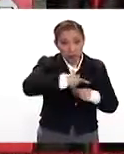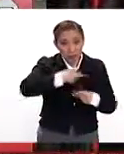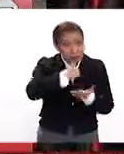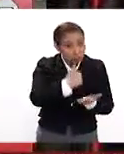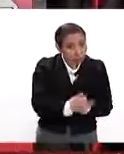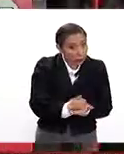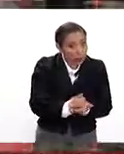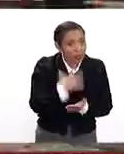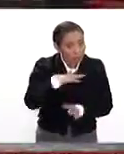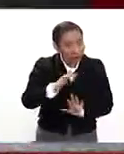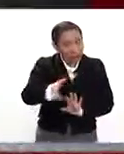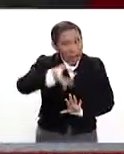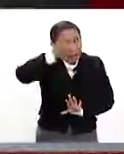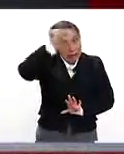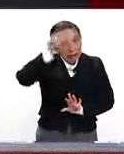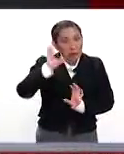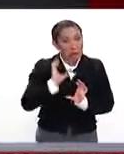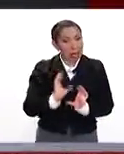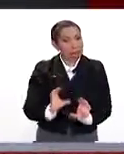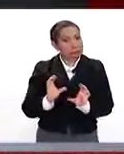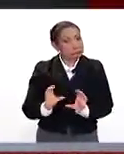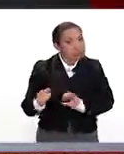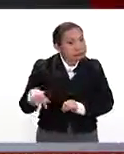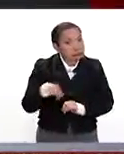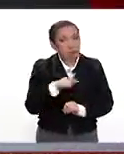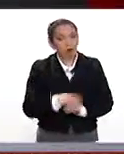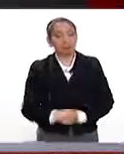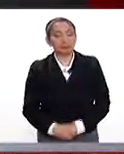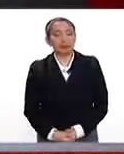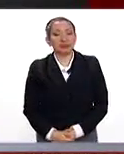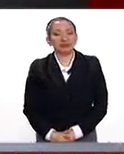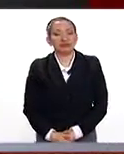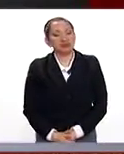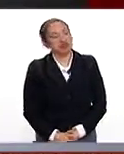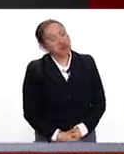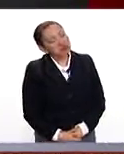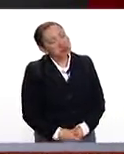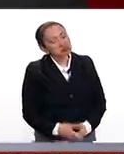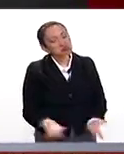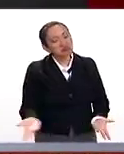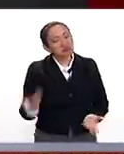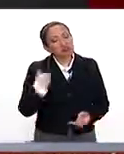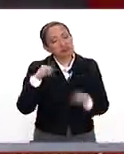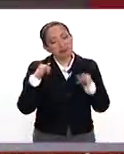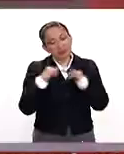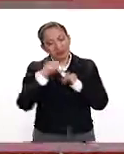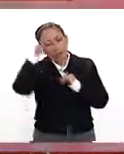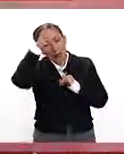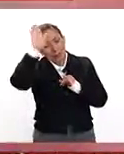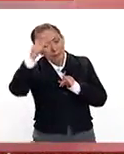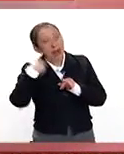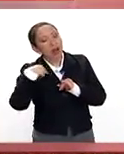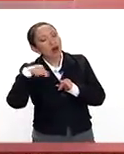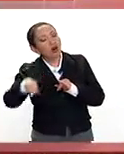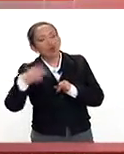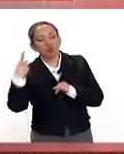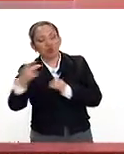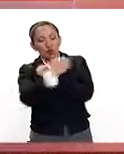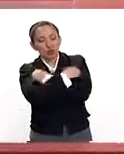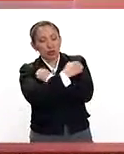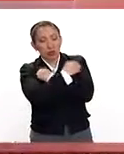Ciudad de México en materia de protección civil? Bueno, la institución, a través de su academia,